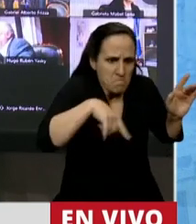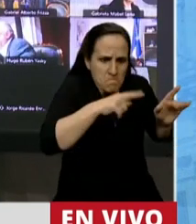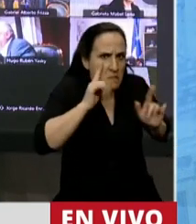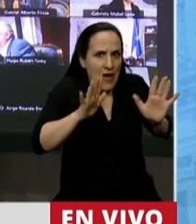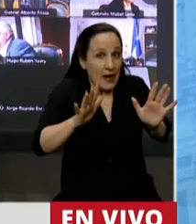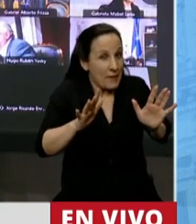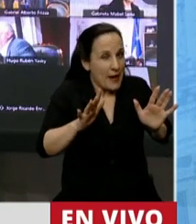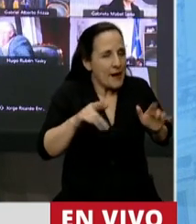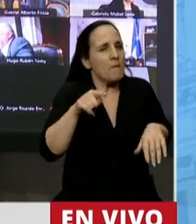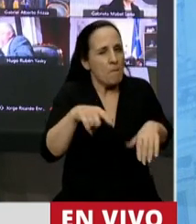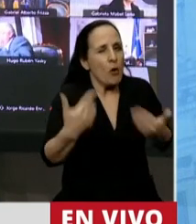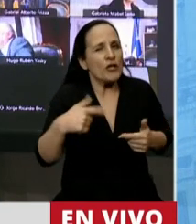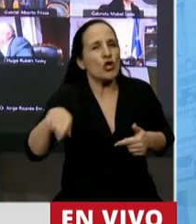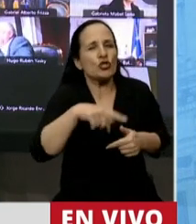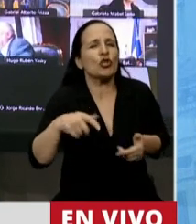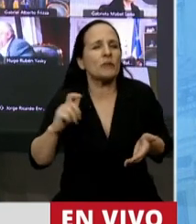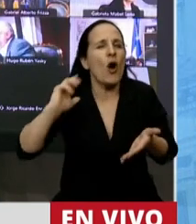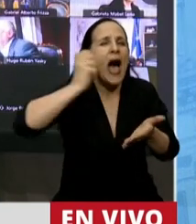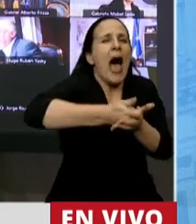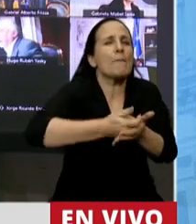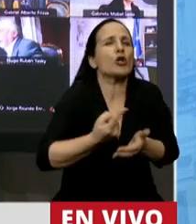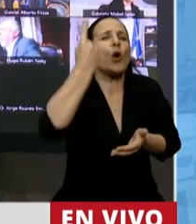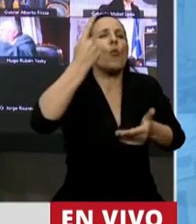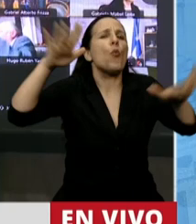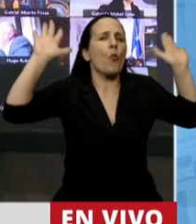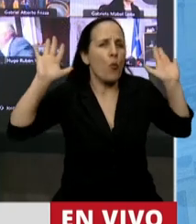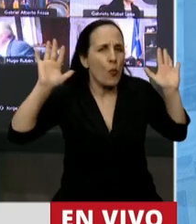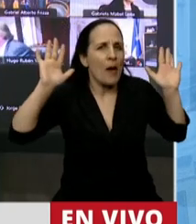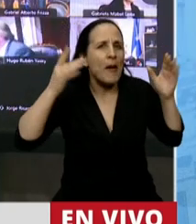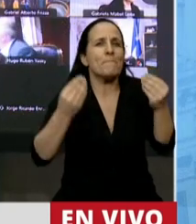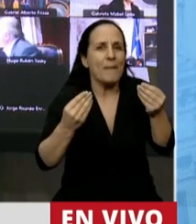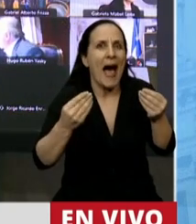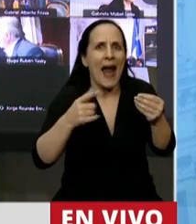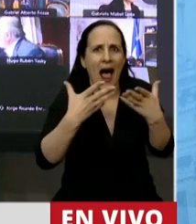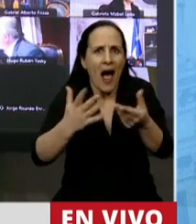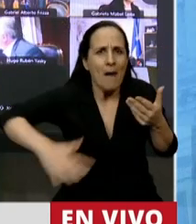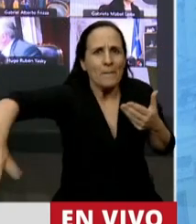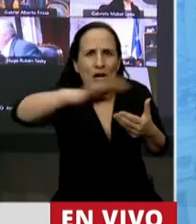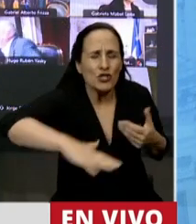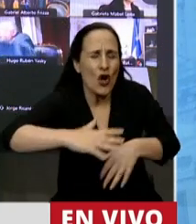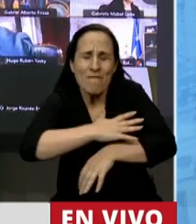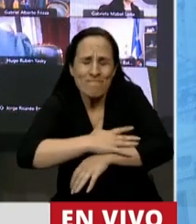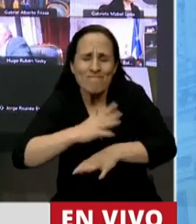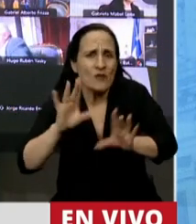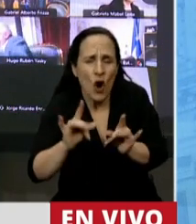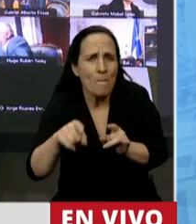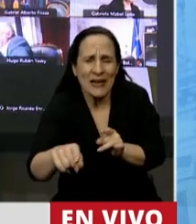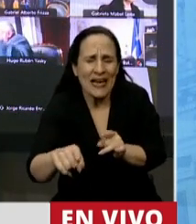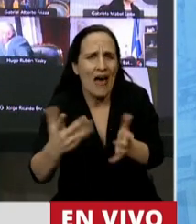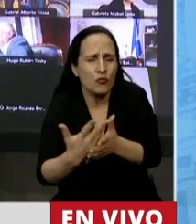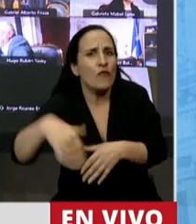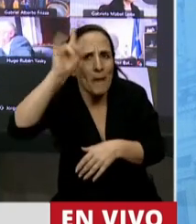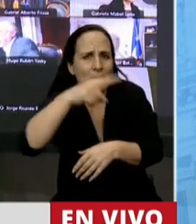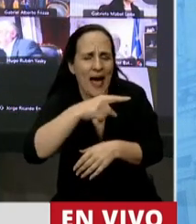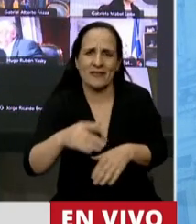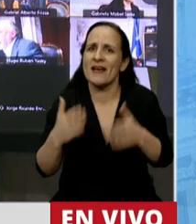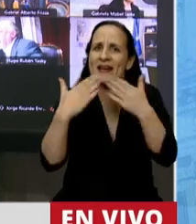esto como un aporte extraordinario. Como una salida para los que menos tienen en el momento en que las penurias son mayores.